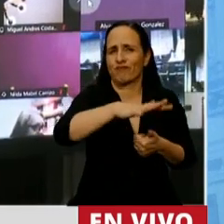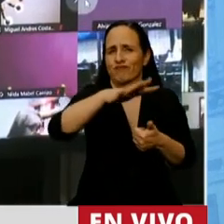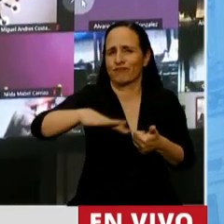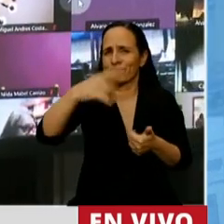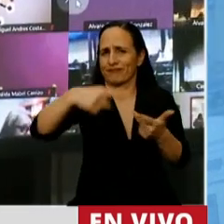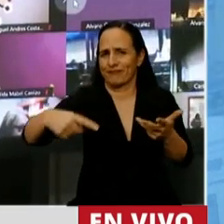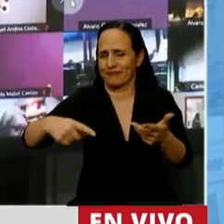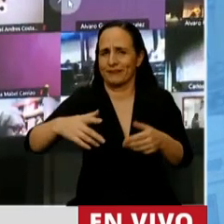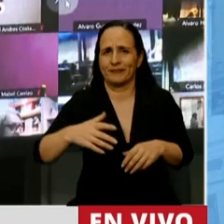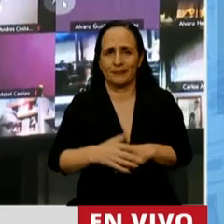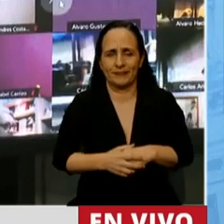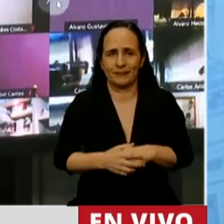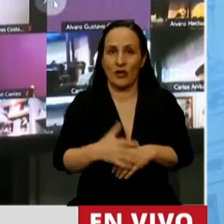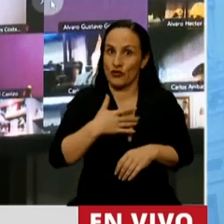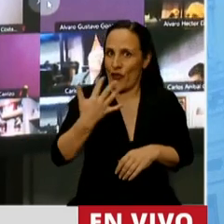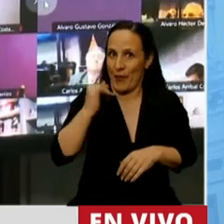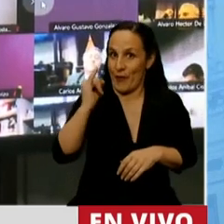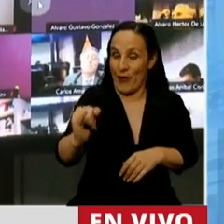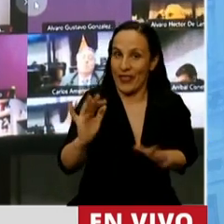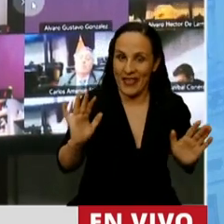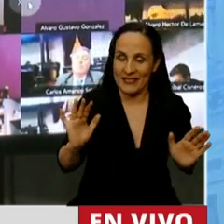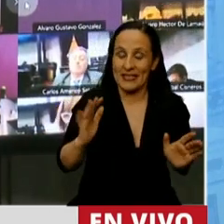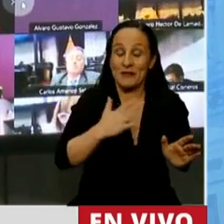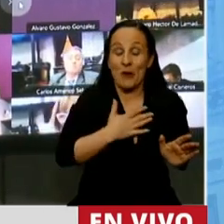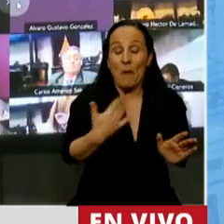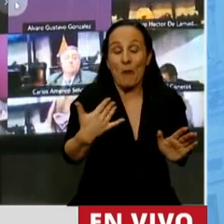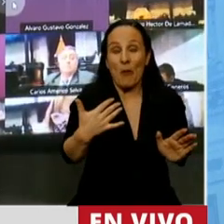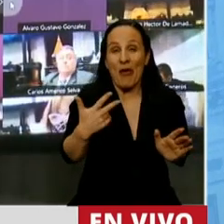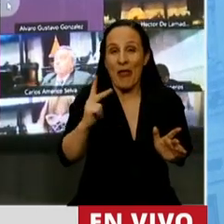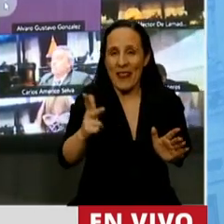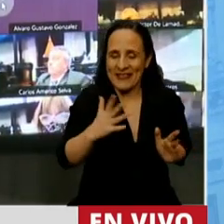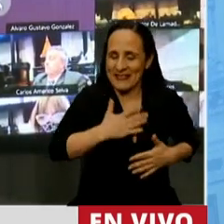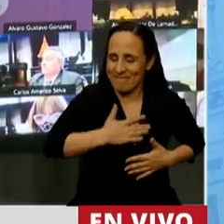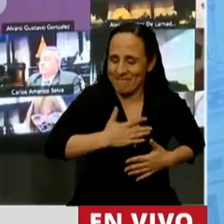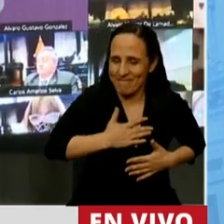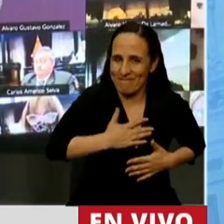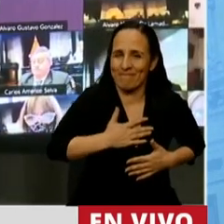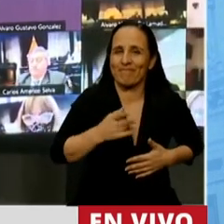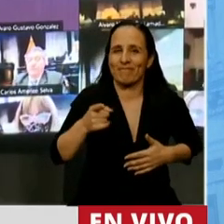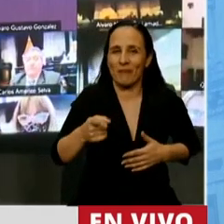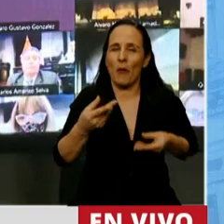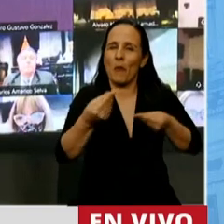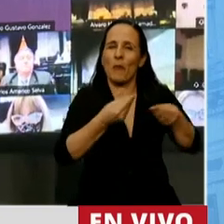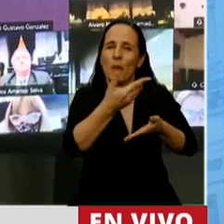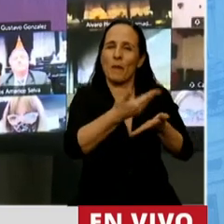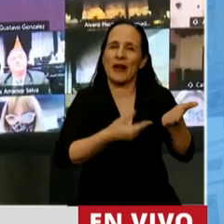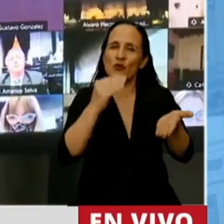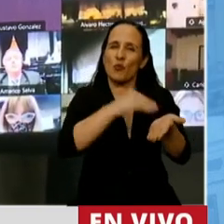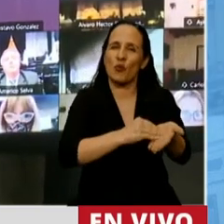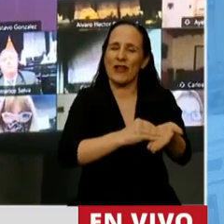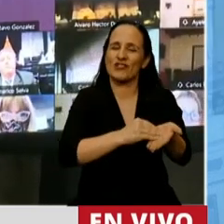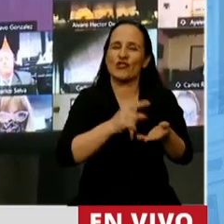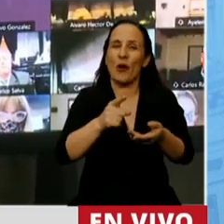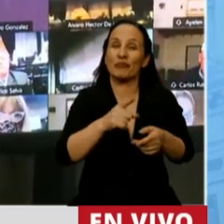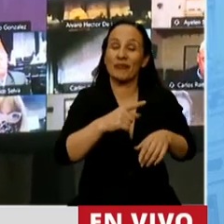En este caso, permítame decirles que puedo decir con honda satisfacción que contempla este presupuesto una obra que el